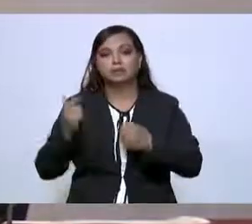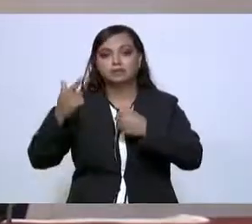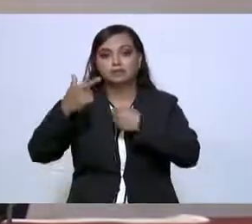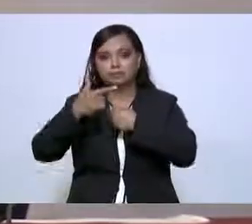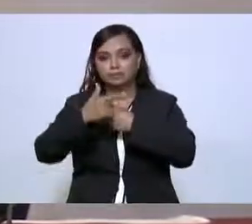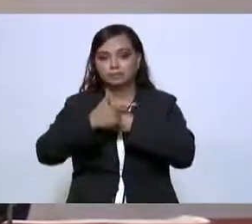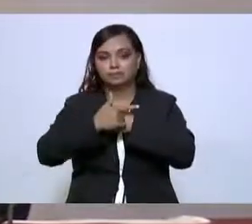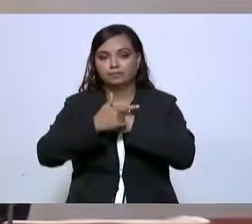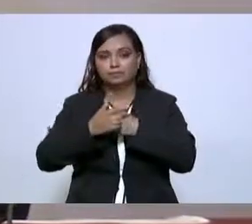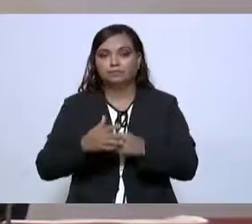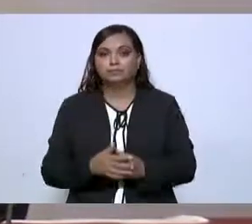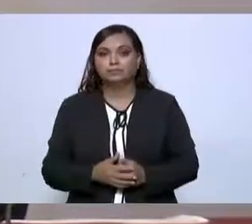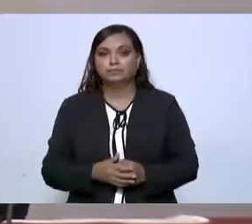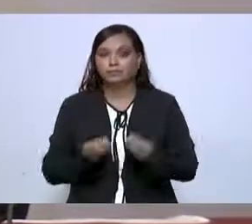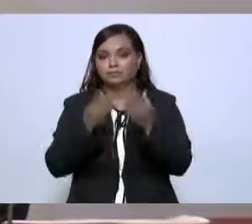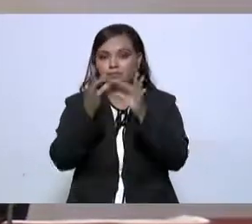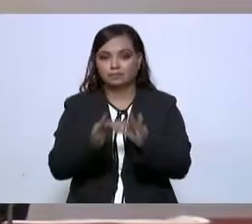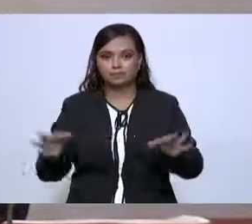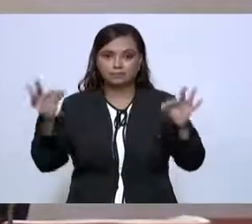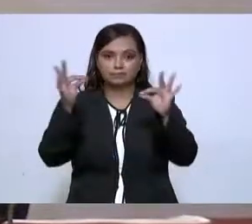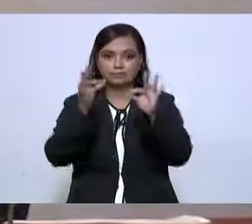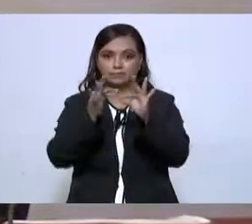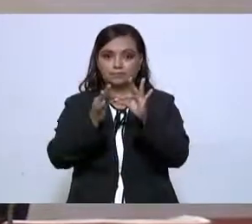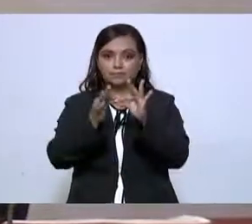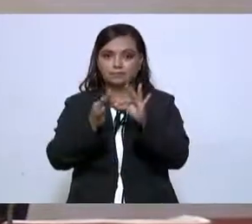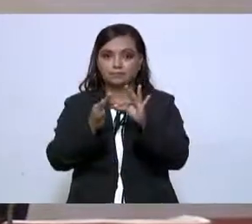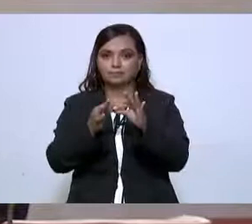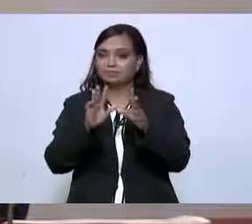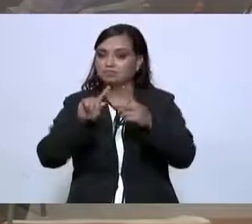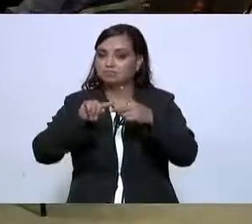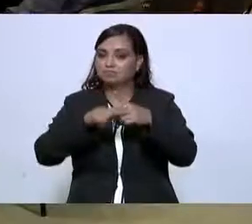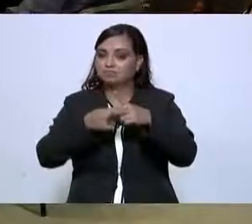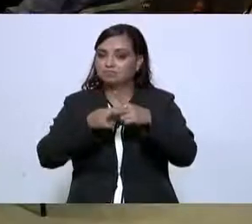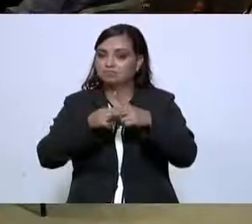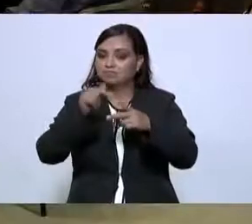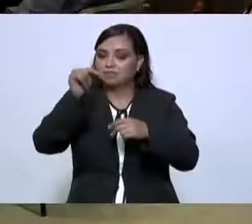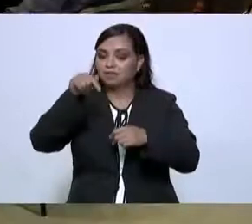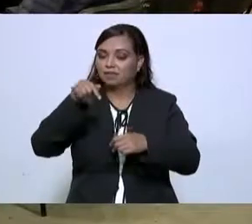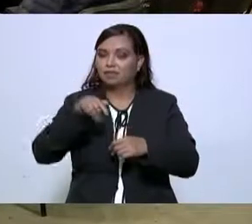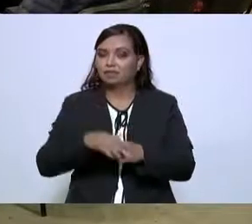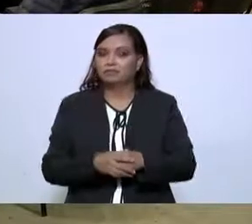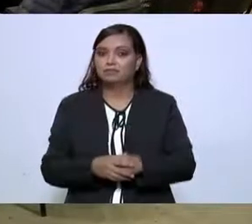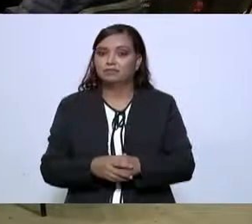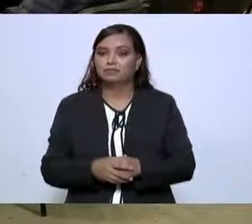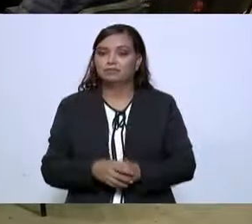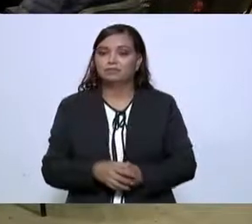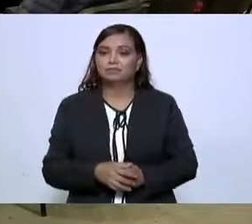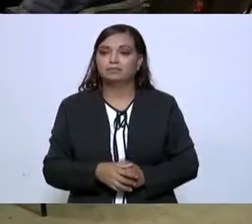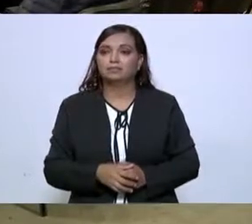muy importante que surgió aquí en